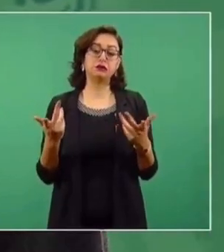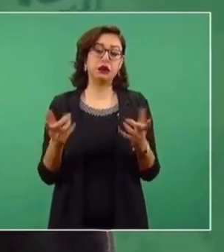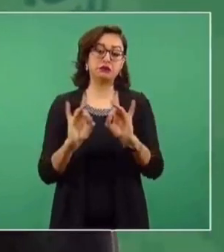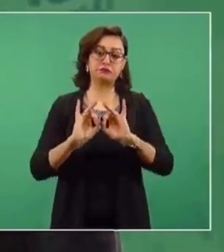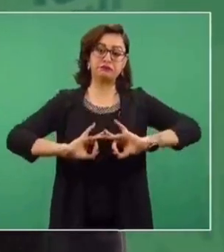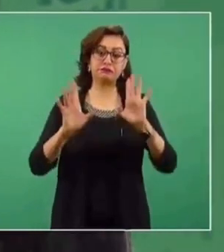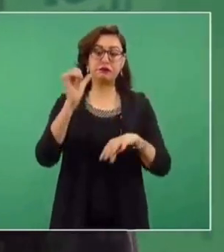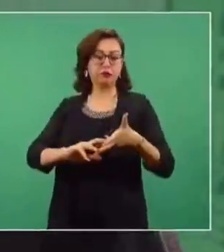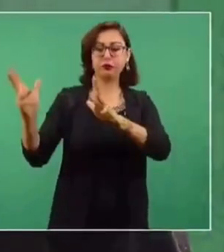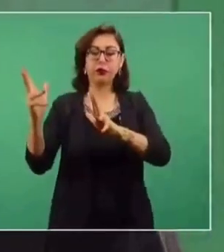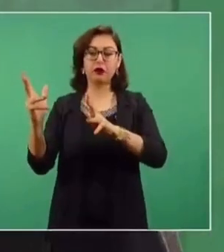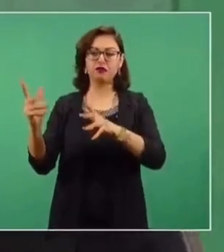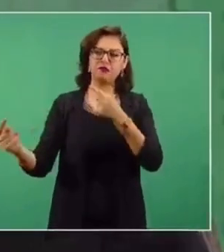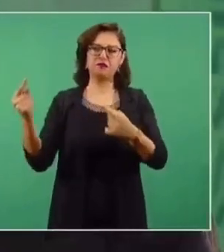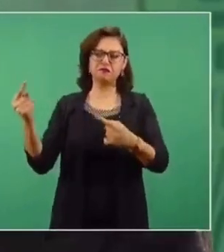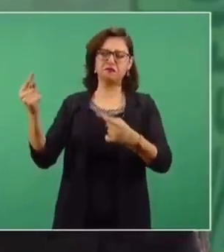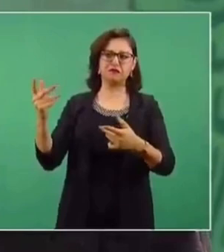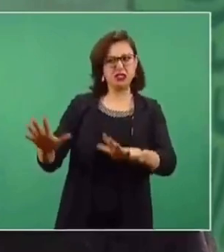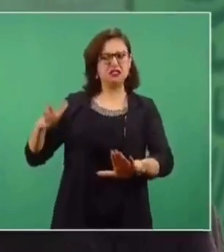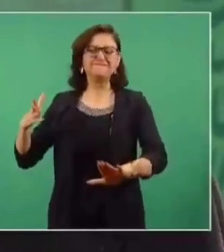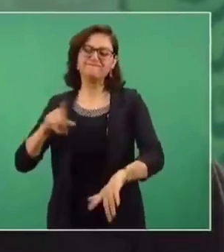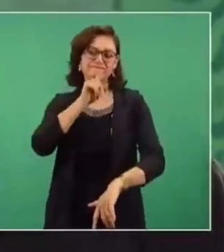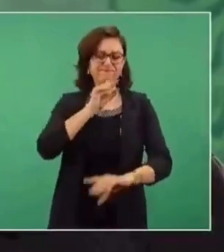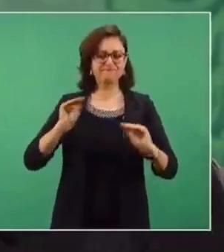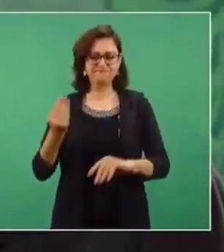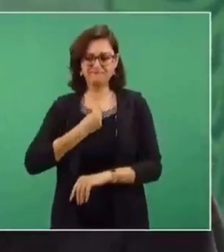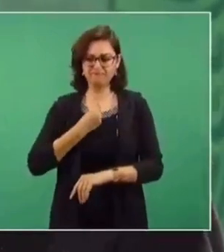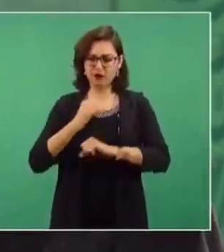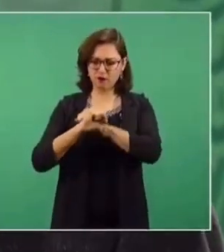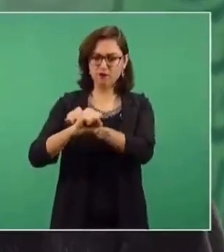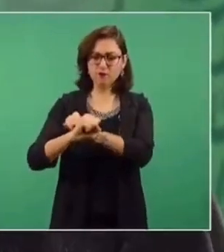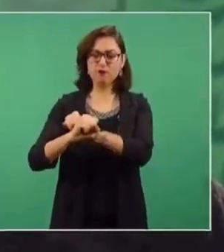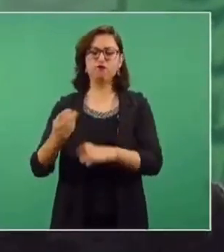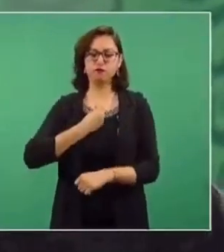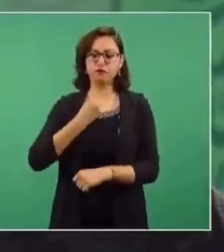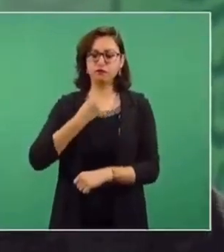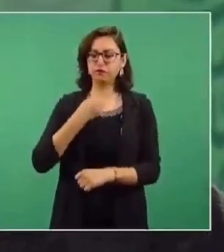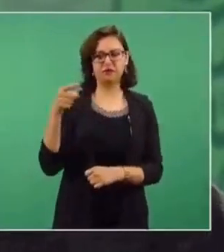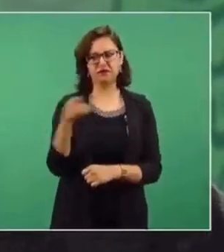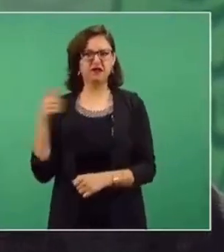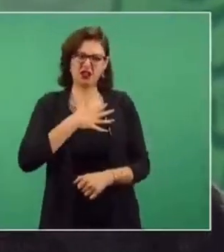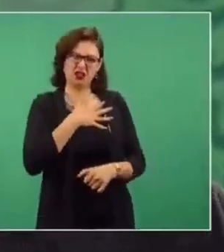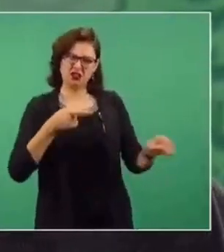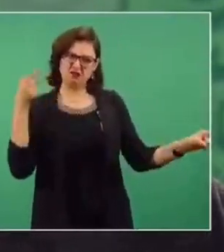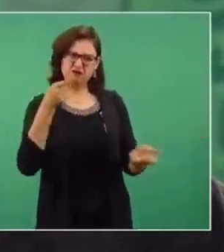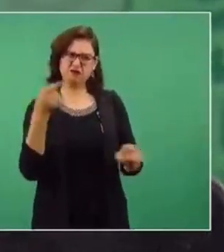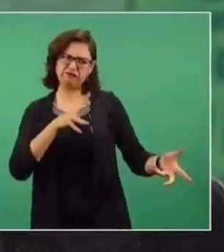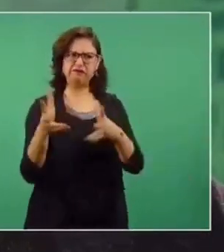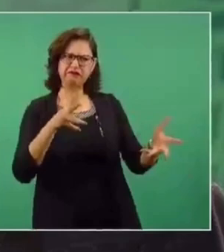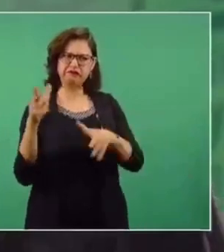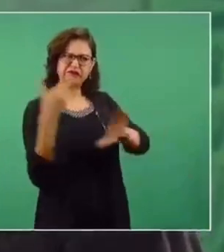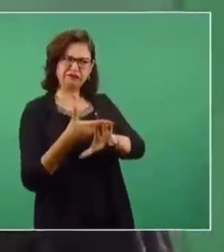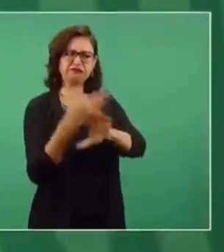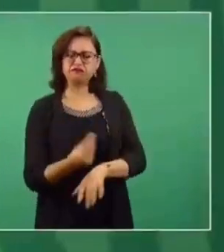el día de ayer y que se resistió frente a la provocación. Quiero